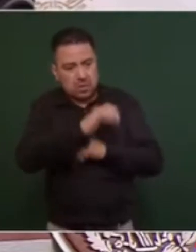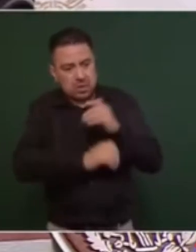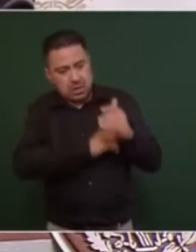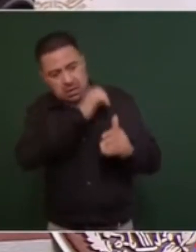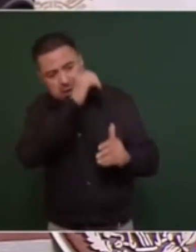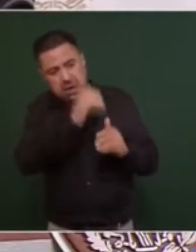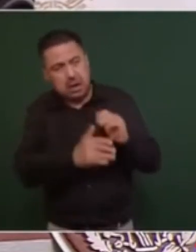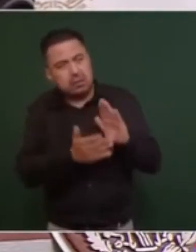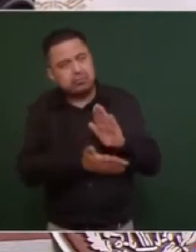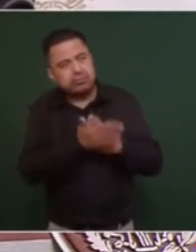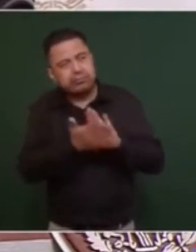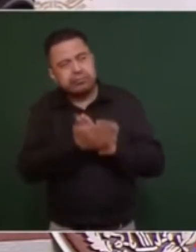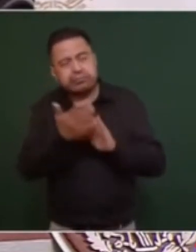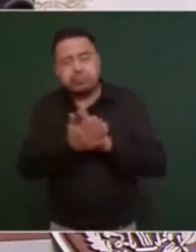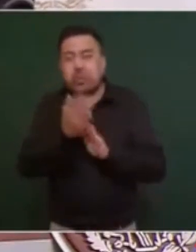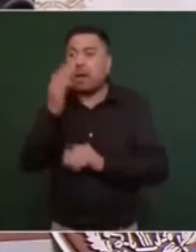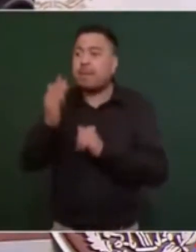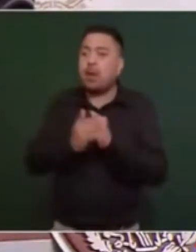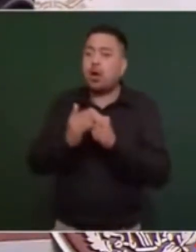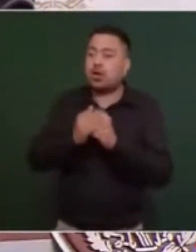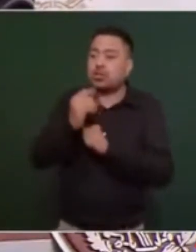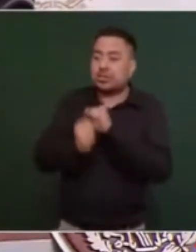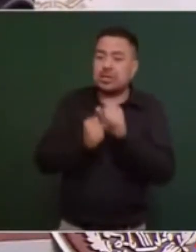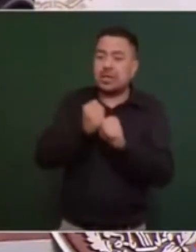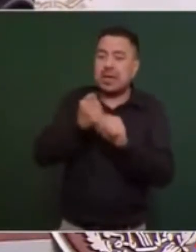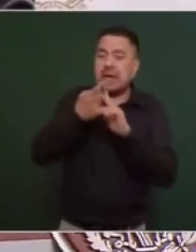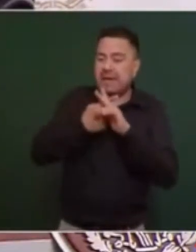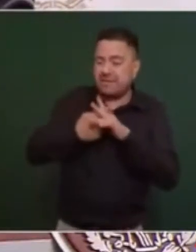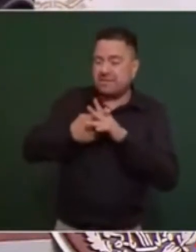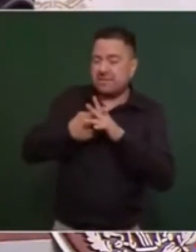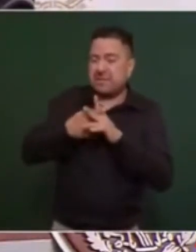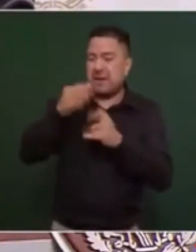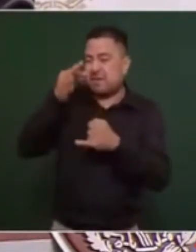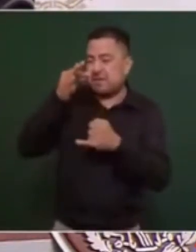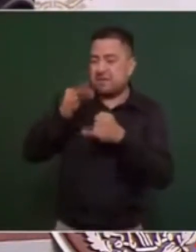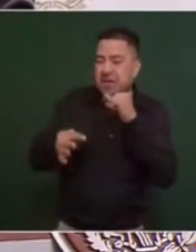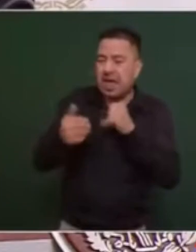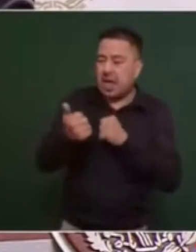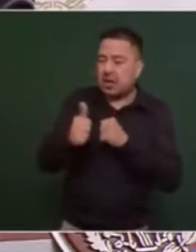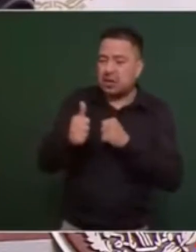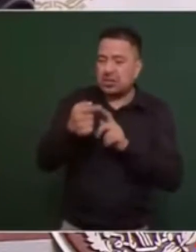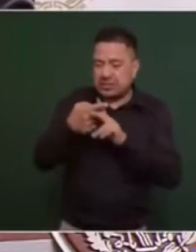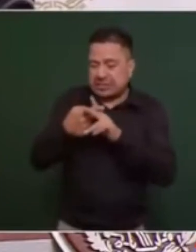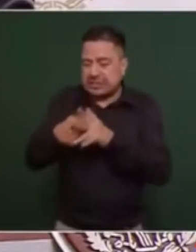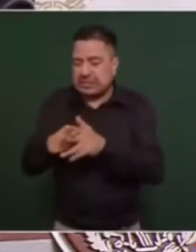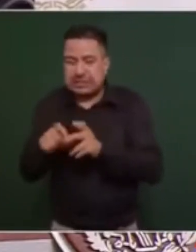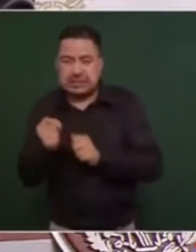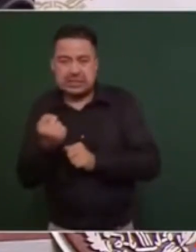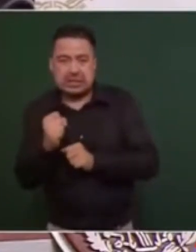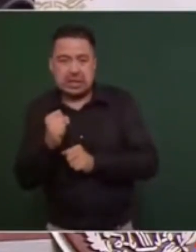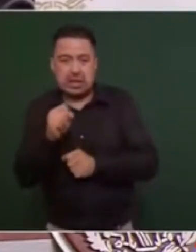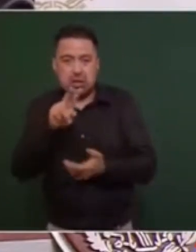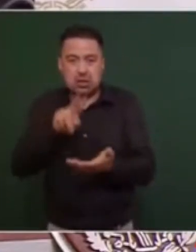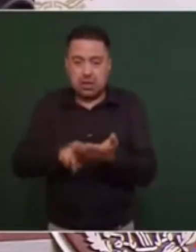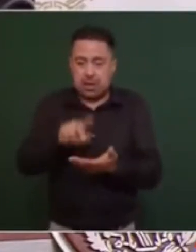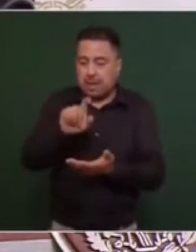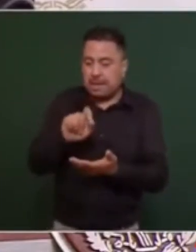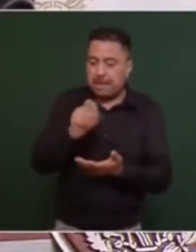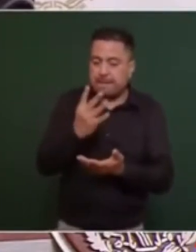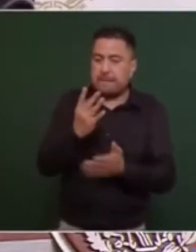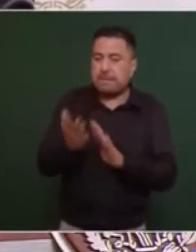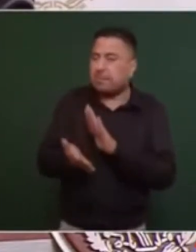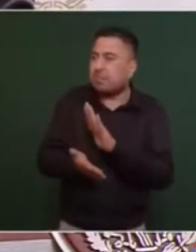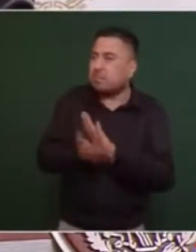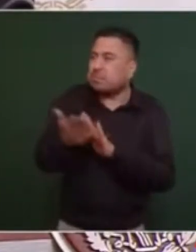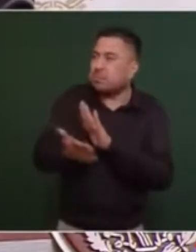próximo a fines de agosto a principios de septiembre del 2024 la construcción